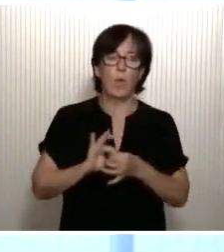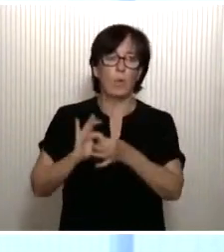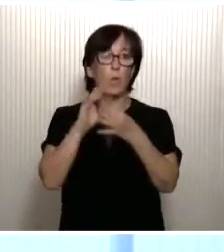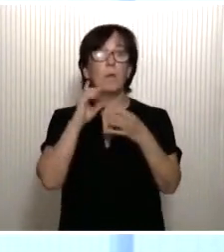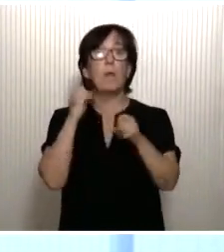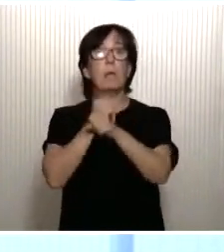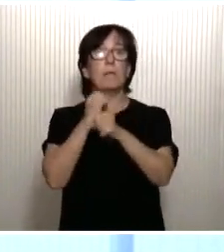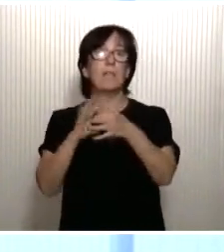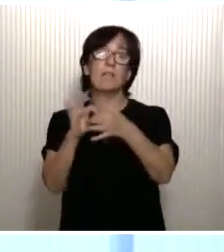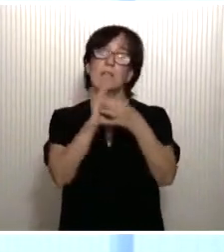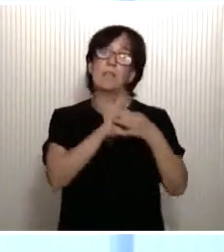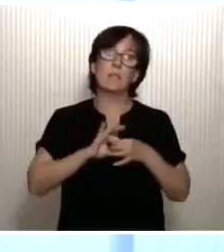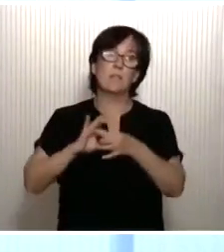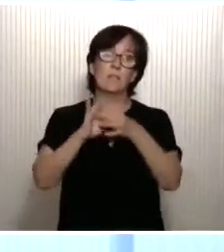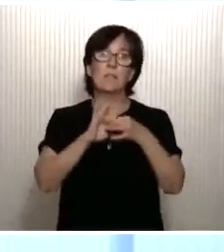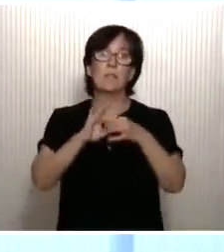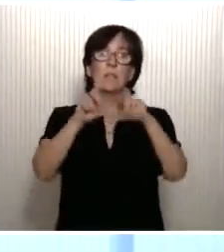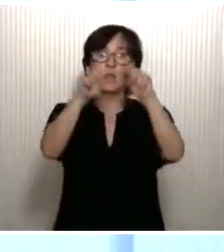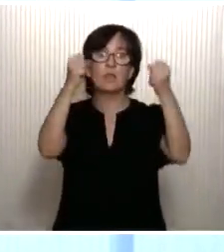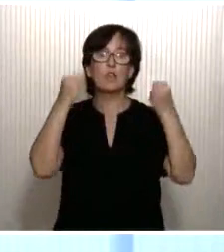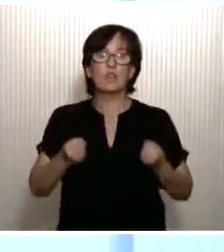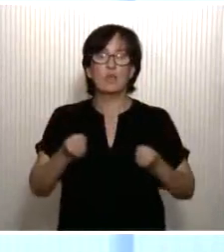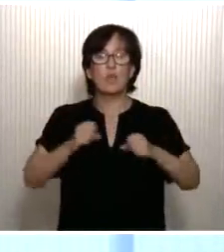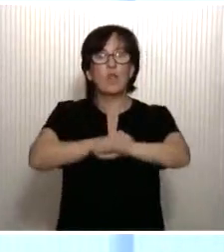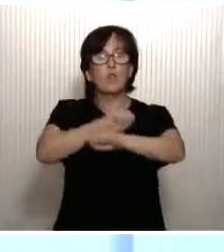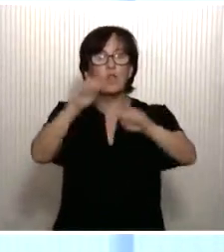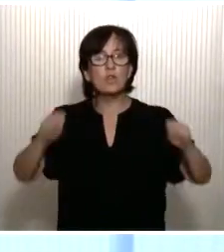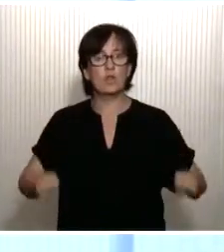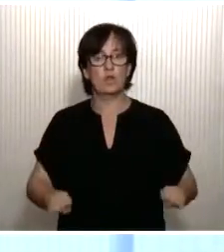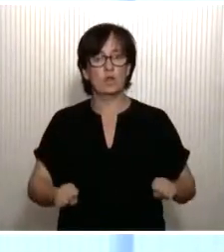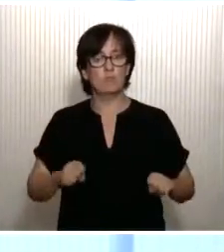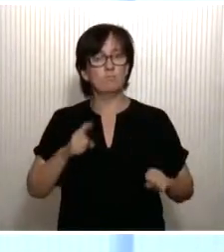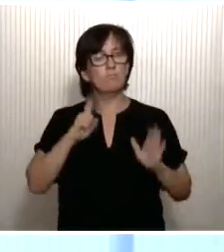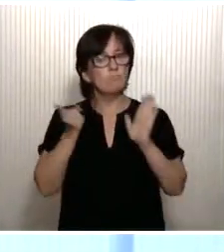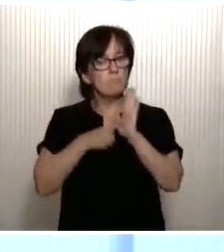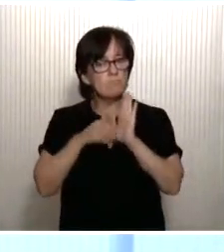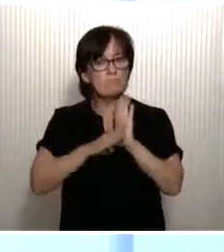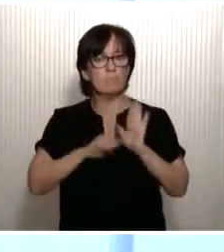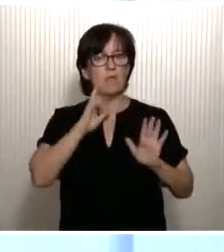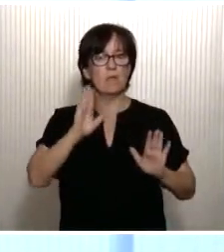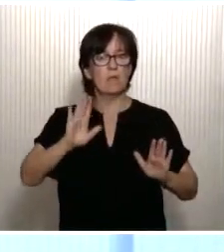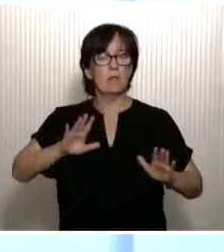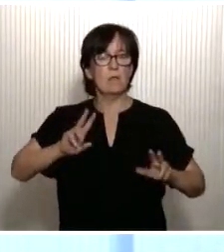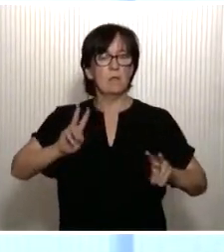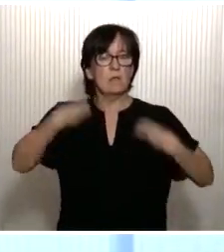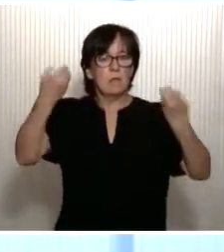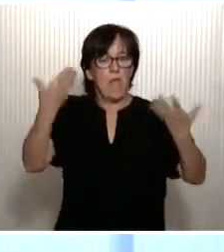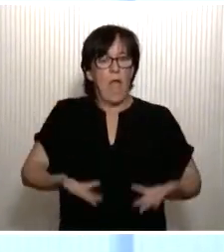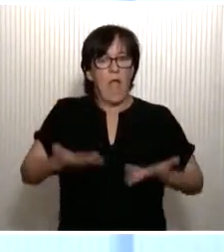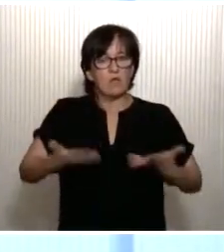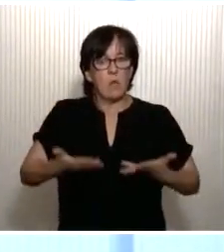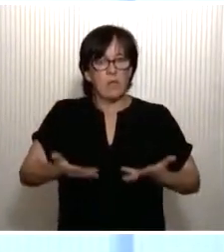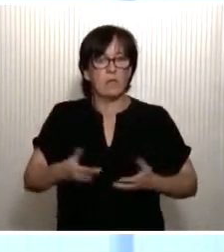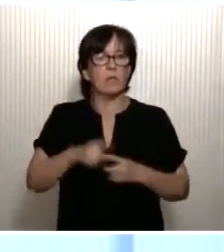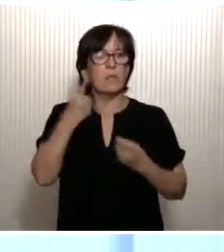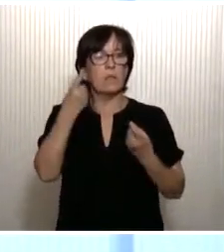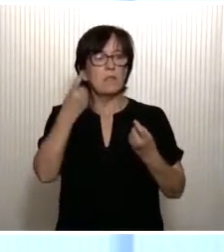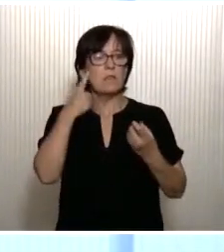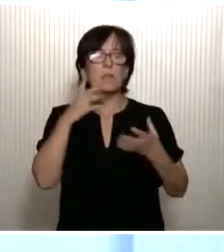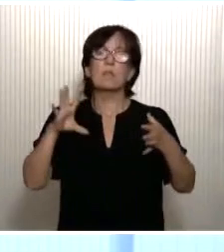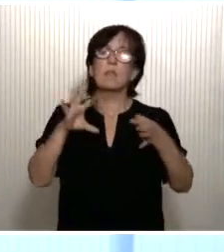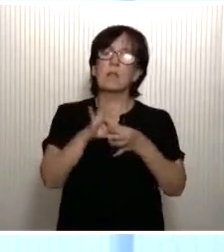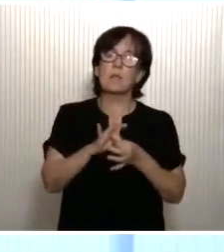trabajar unidos necesitamos instituciones sólidas, legitimadas, actualizadas. Y necesitamos, junto a ello,